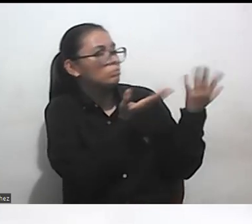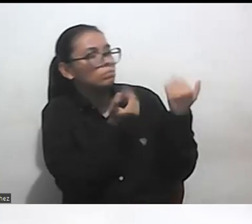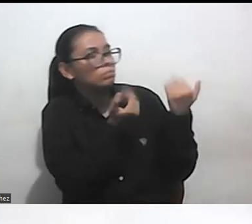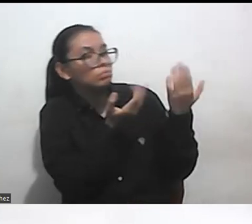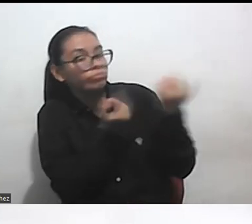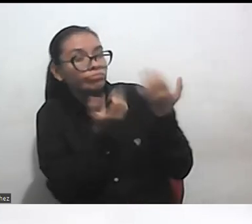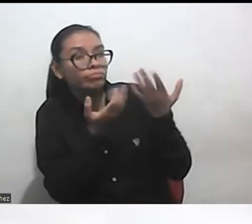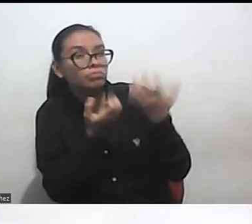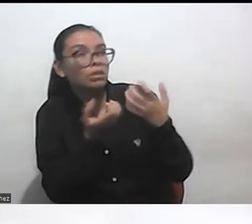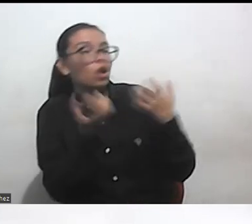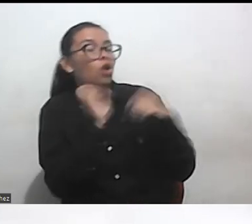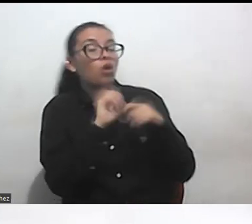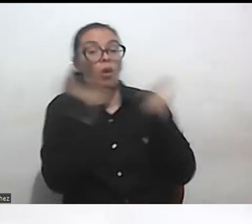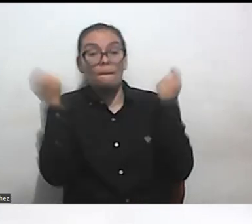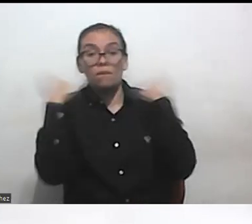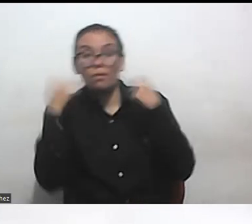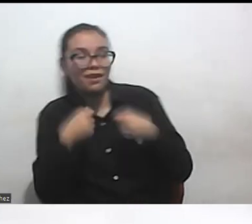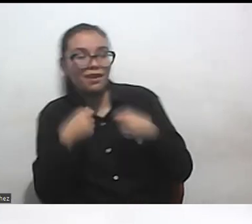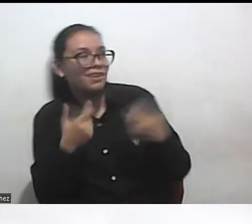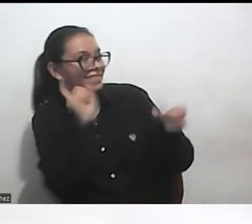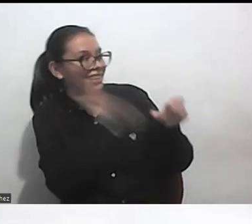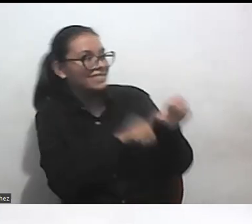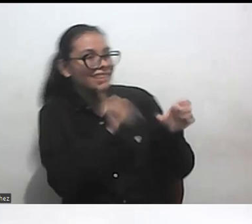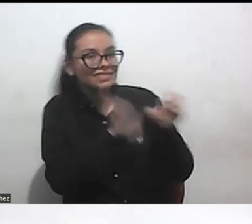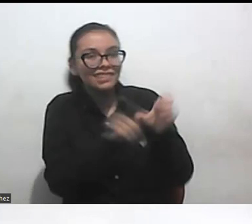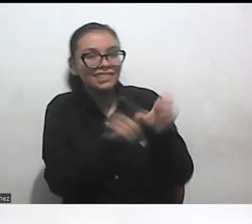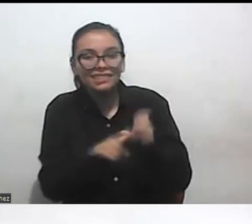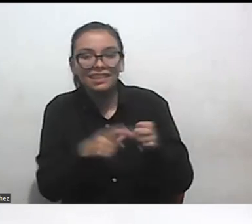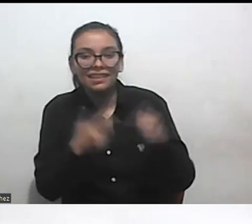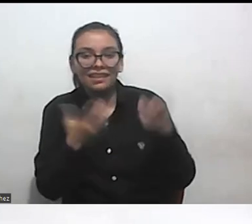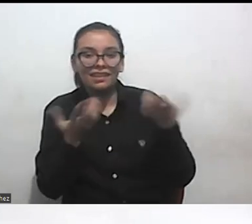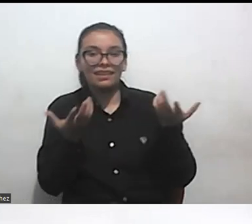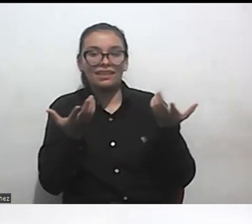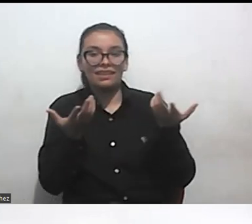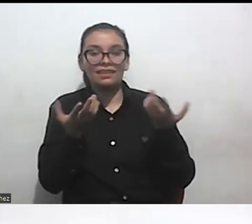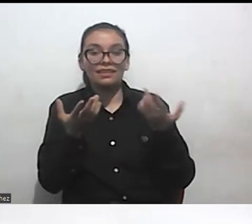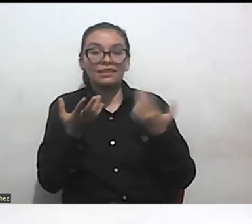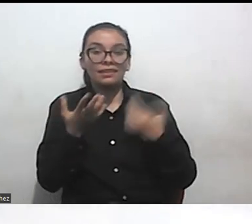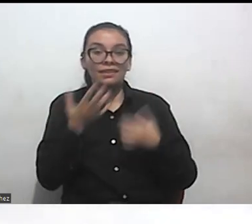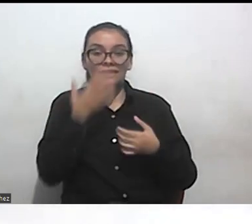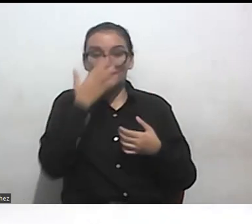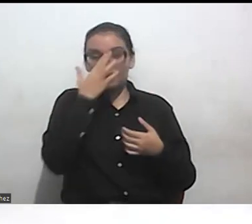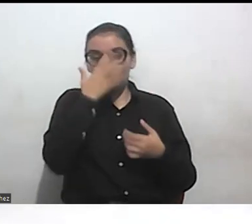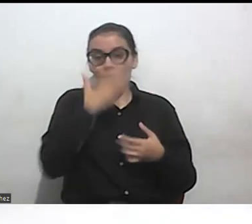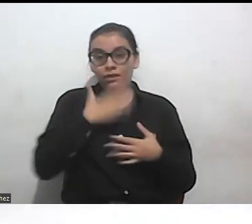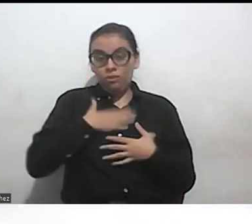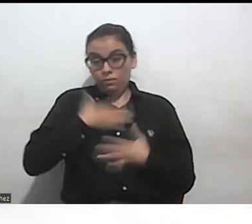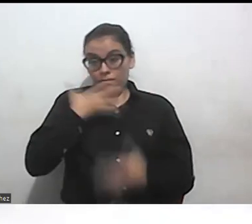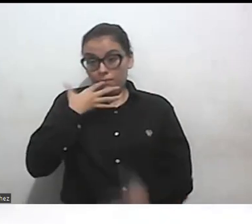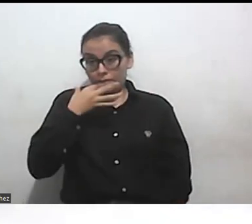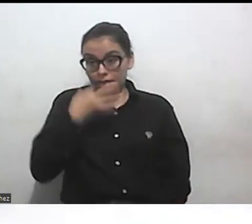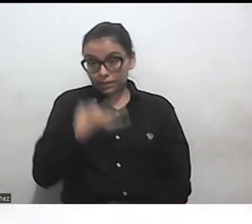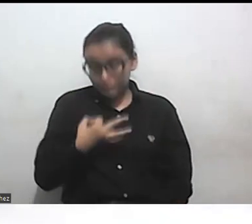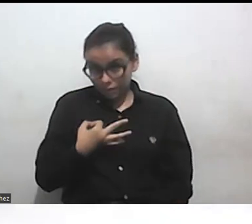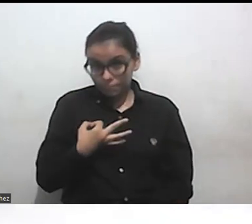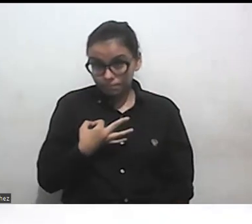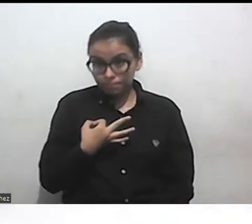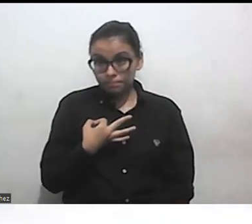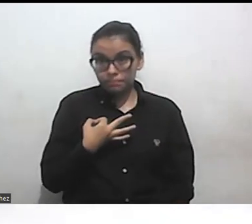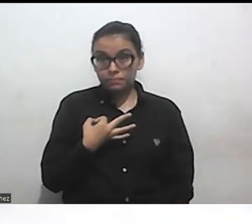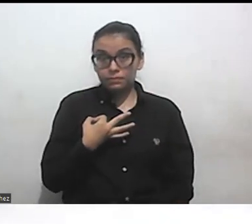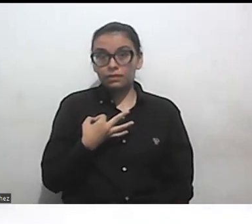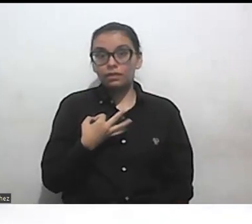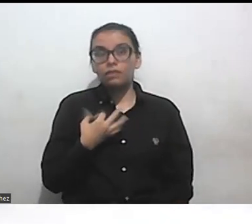propaganda y decía únete y tengo la verdad y la realidad de cómo viven esas personas